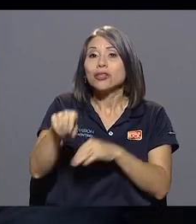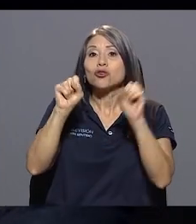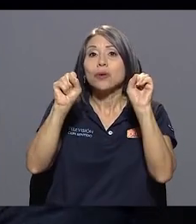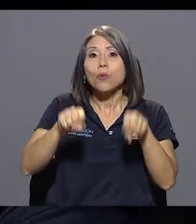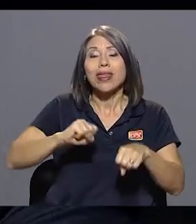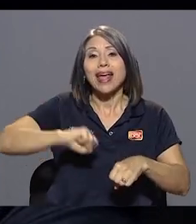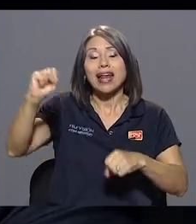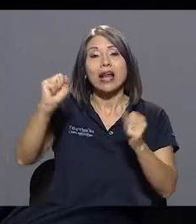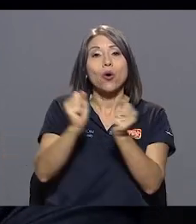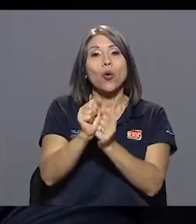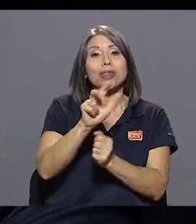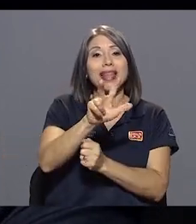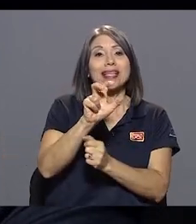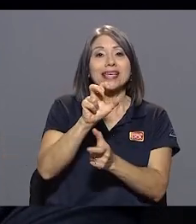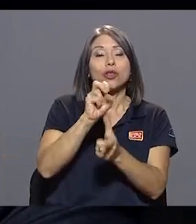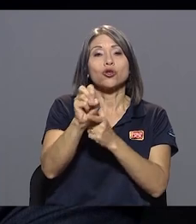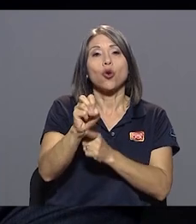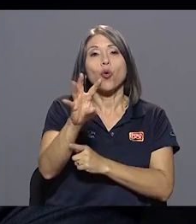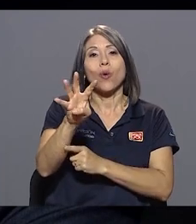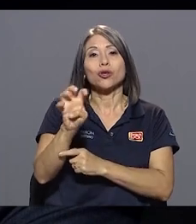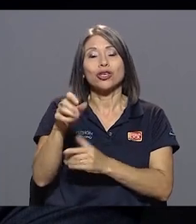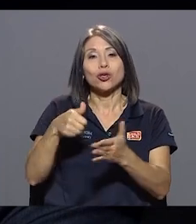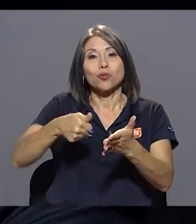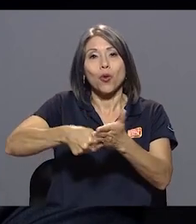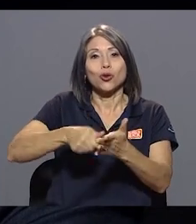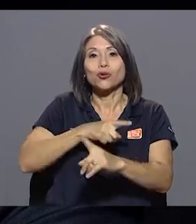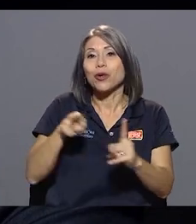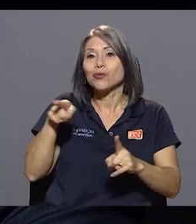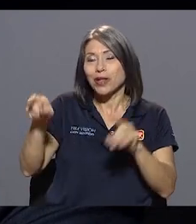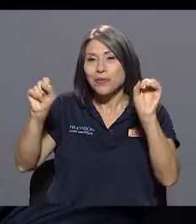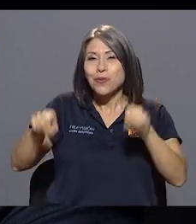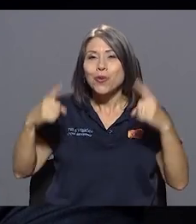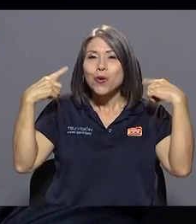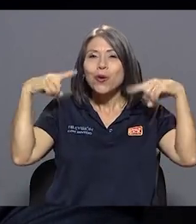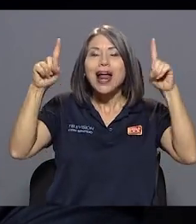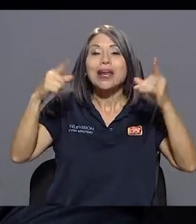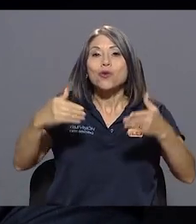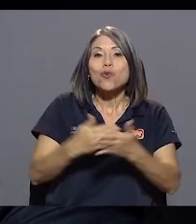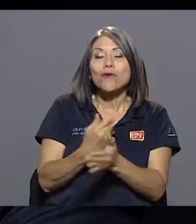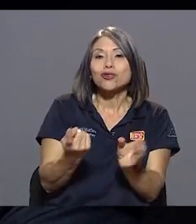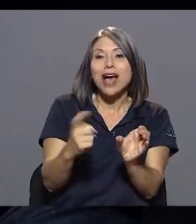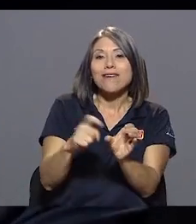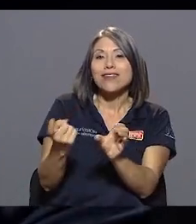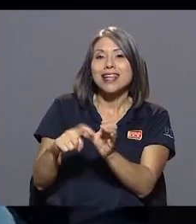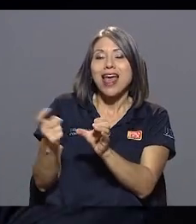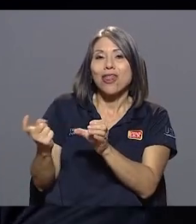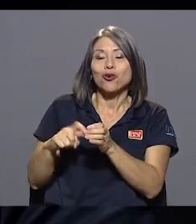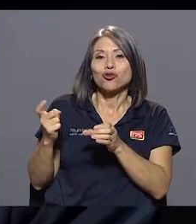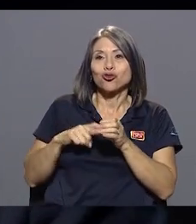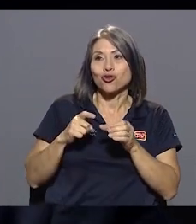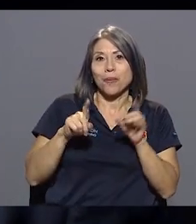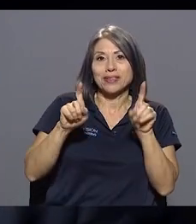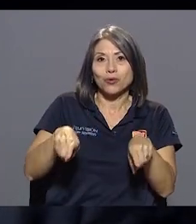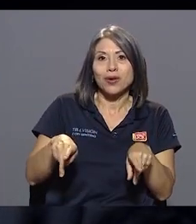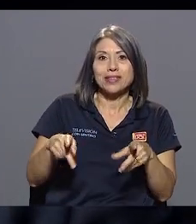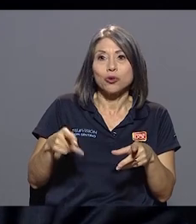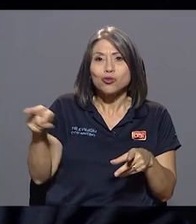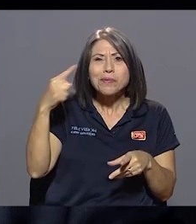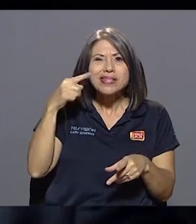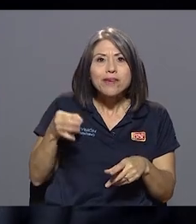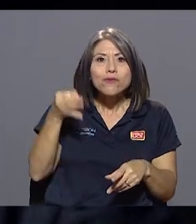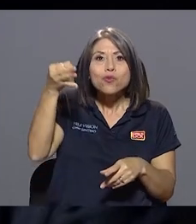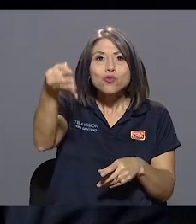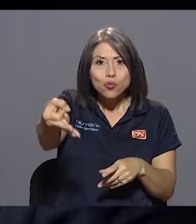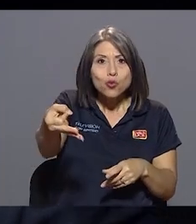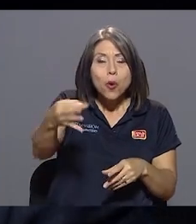fácilmente y que en este caso en particular supongo que usted pudo lograr de algún modo nuevos afiliados. ¿Lo piensa en perspectiva futuro tener